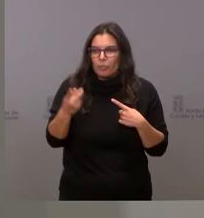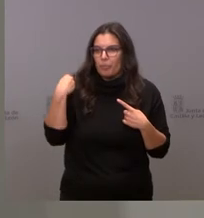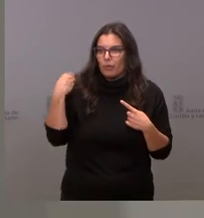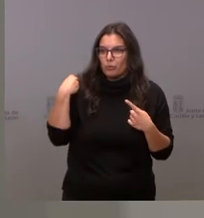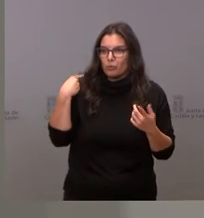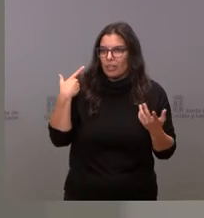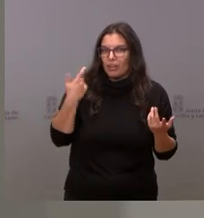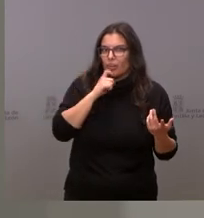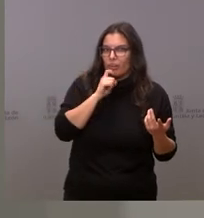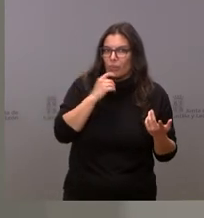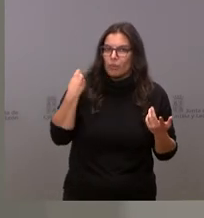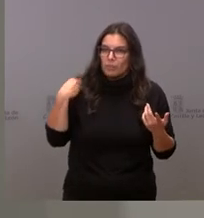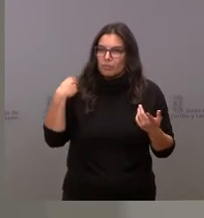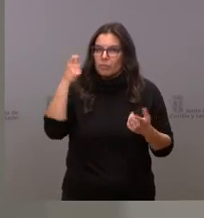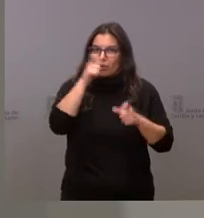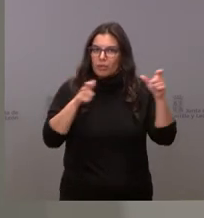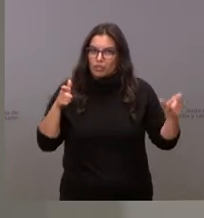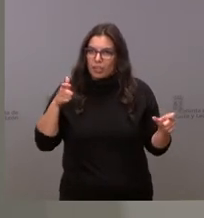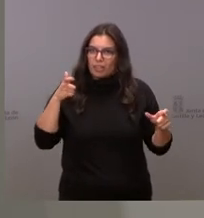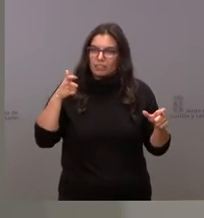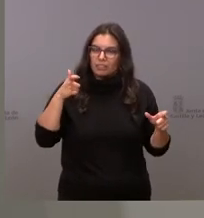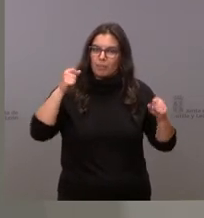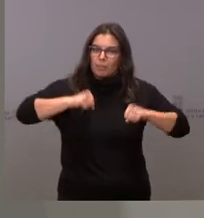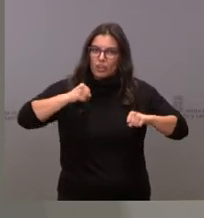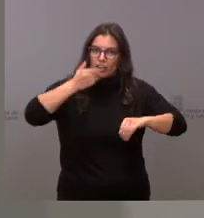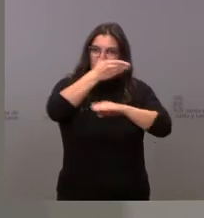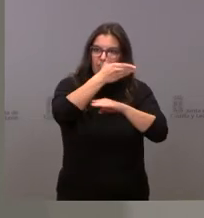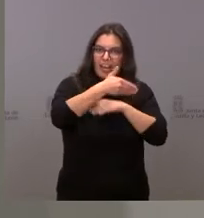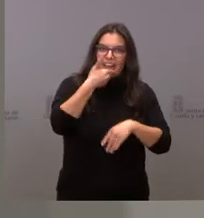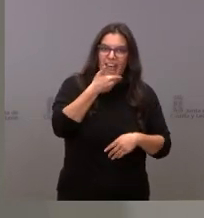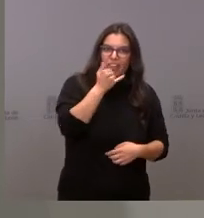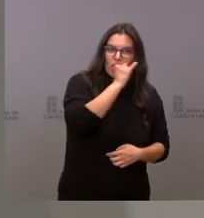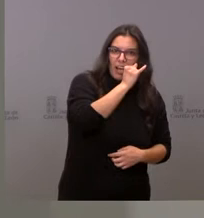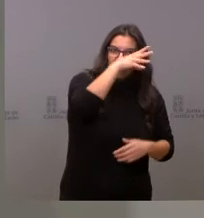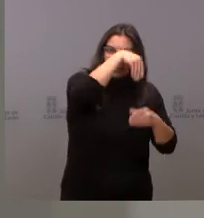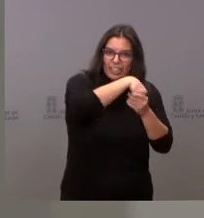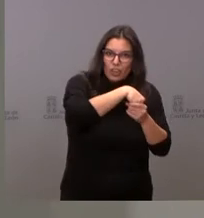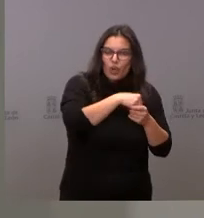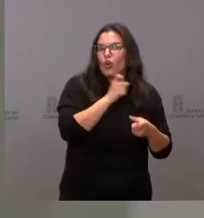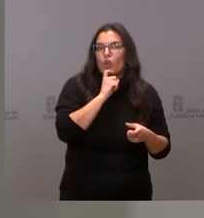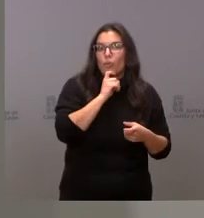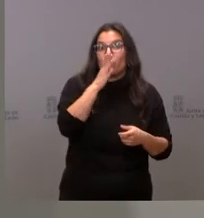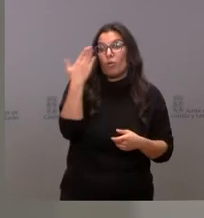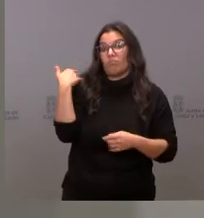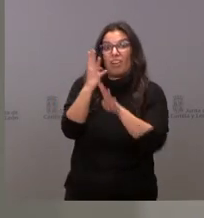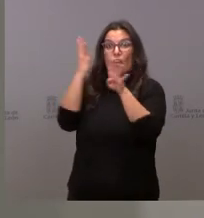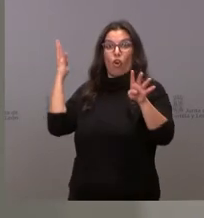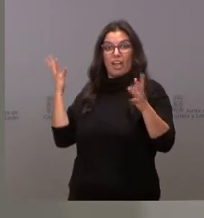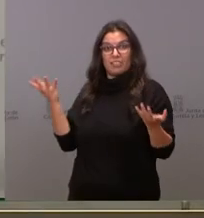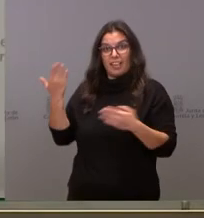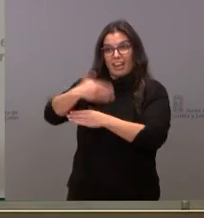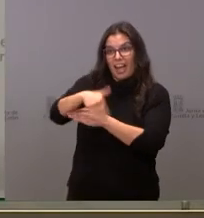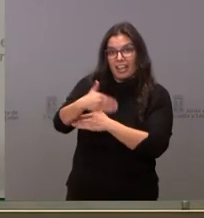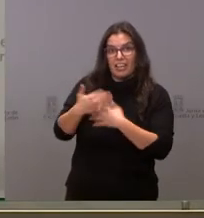centros donde van los ancianos tienen calefacción están en el interior naturalmente si las colas se suelen hacer en las calles